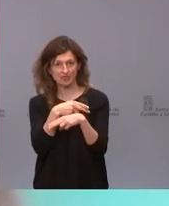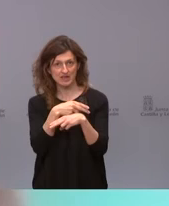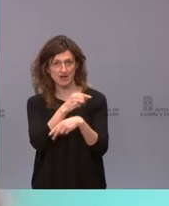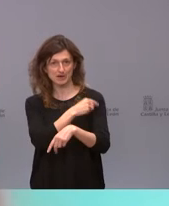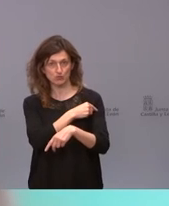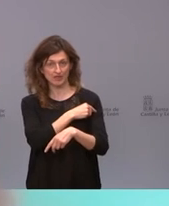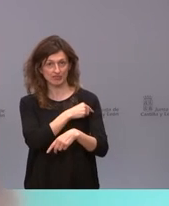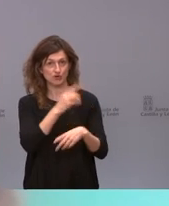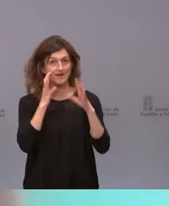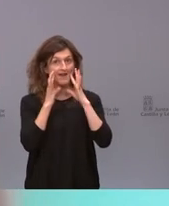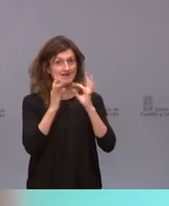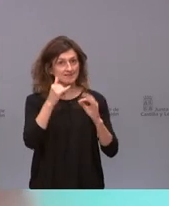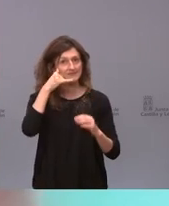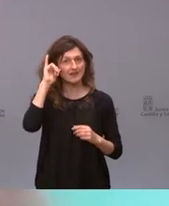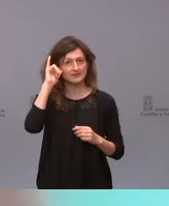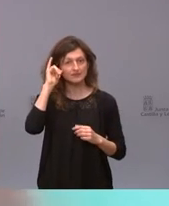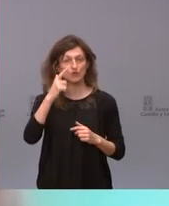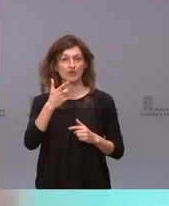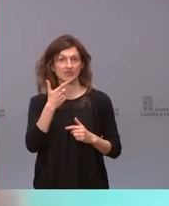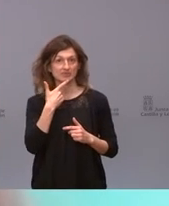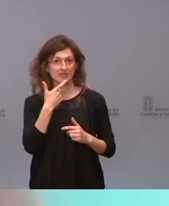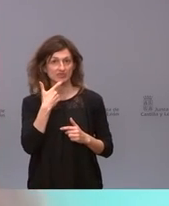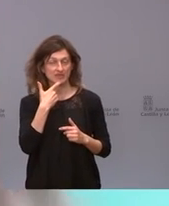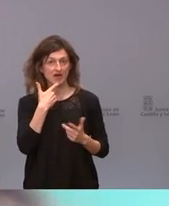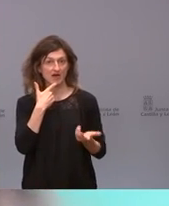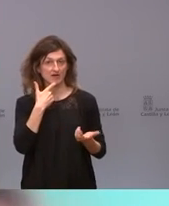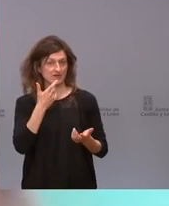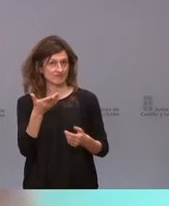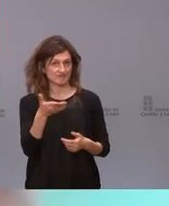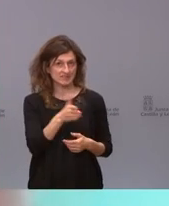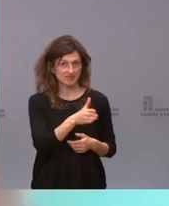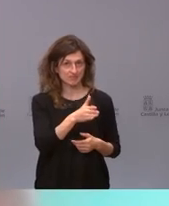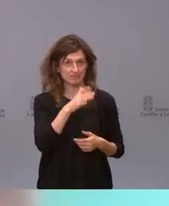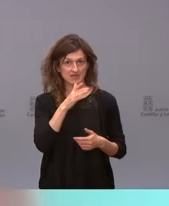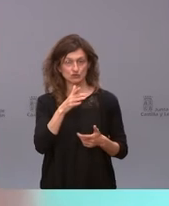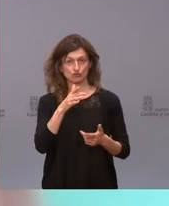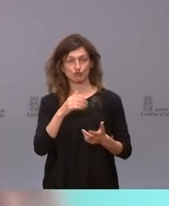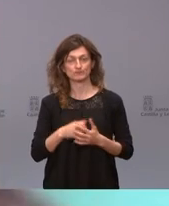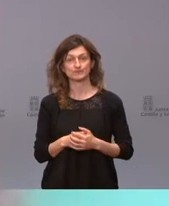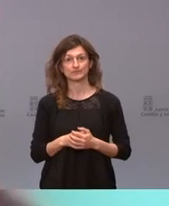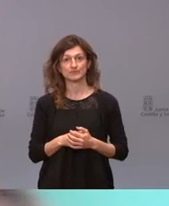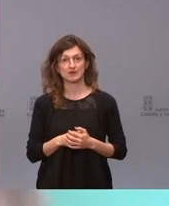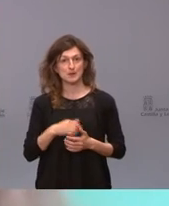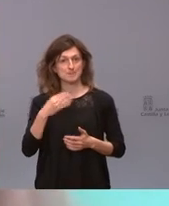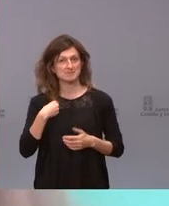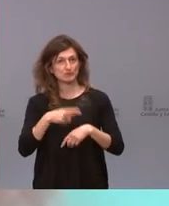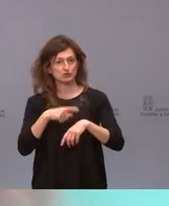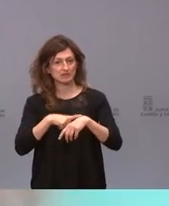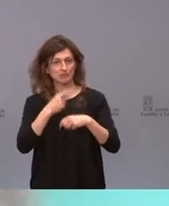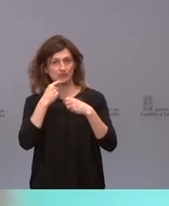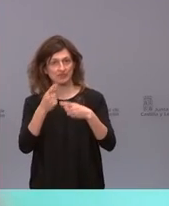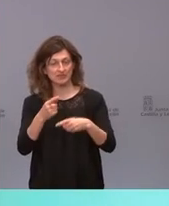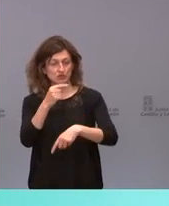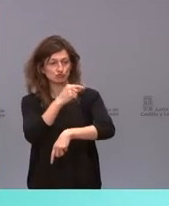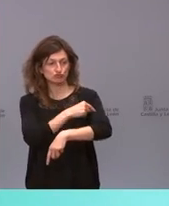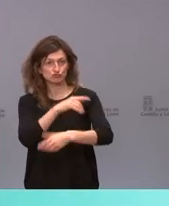vacunación por el riesgo que puede suponer que hablaba incluso de fallecimientos el vicepresidente y a la vez tranquilicen a los que se